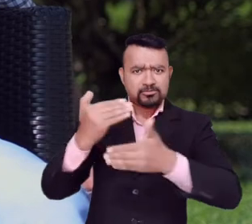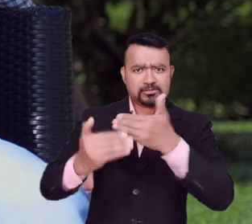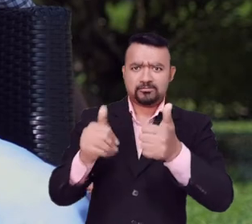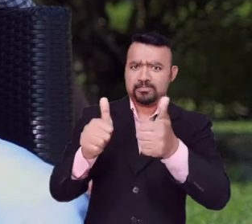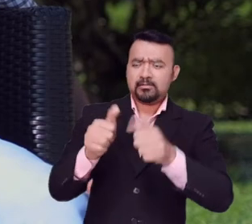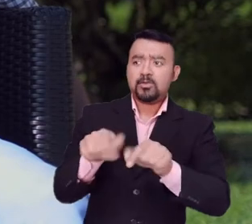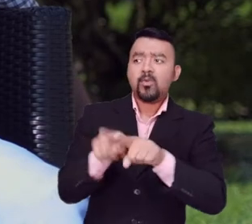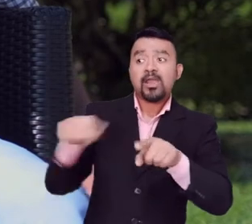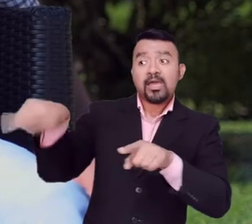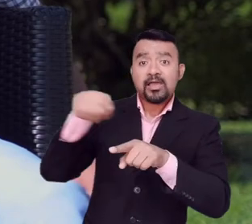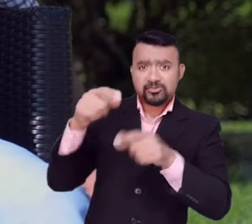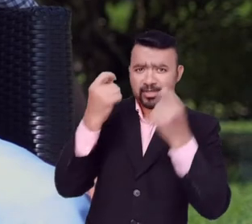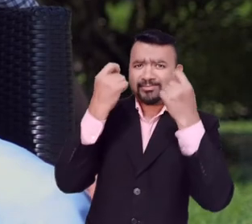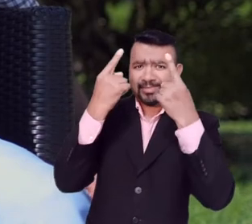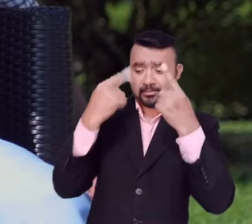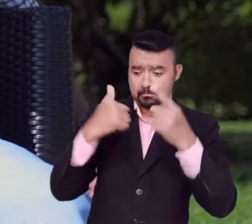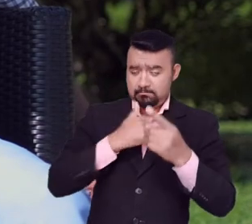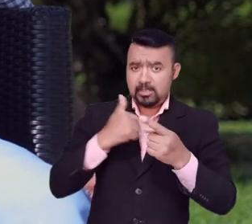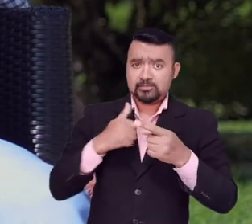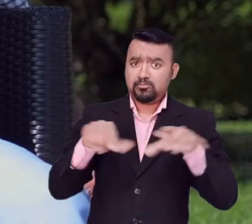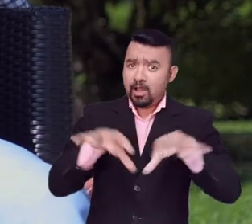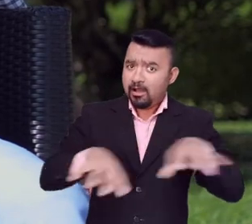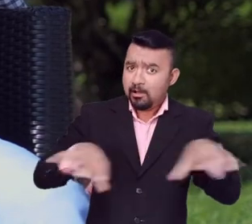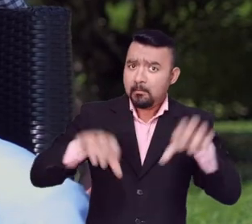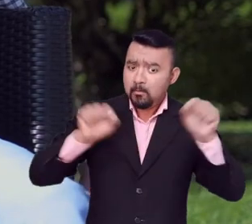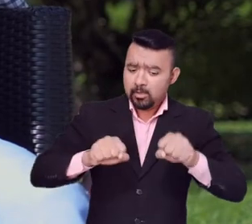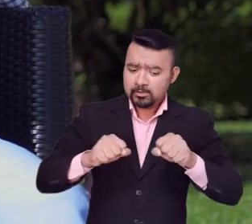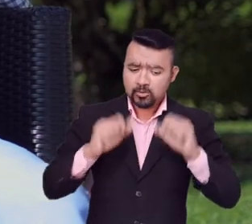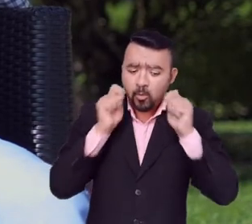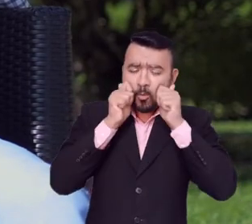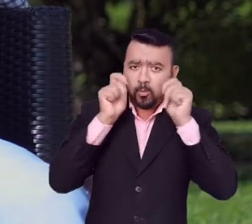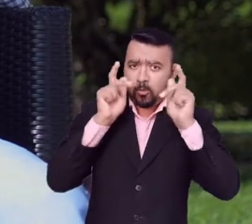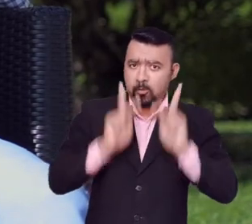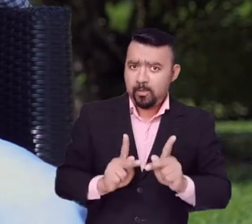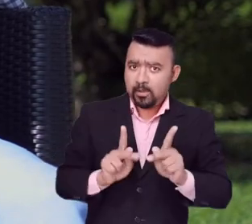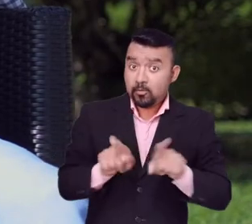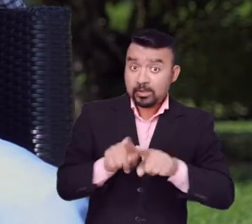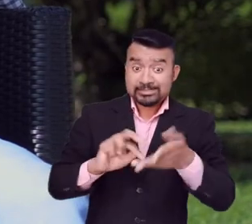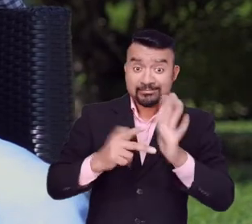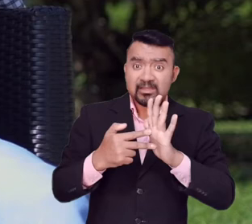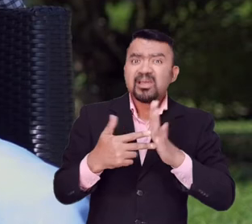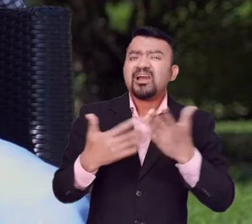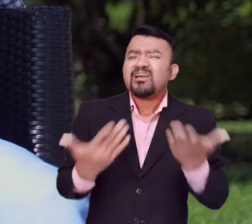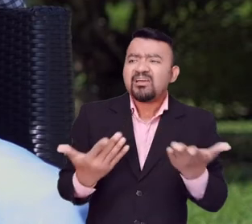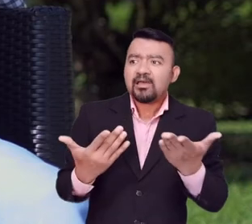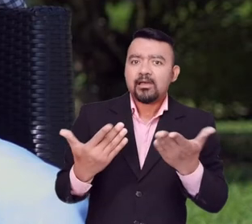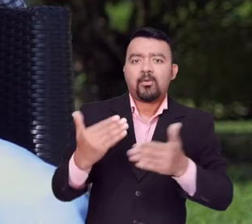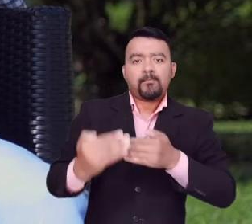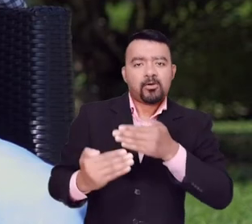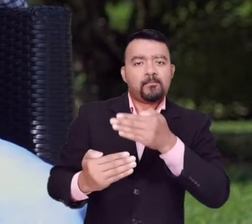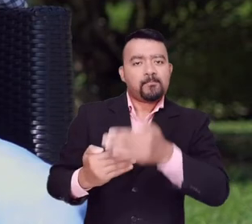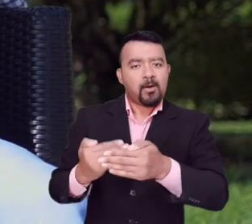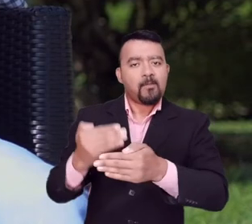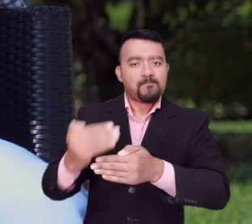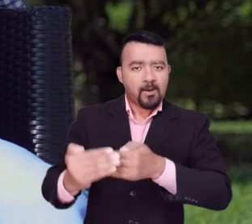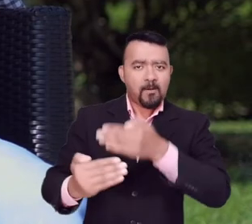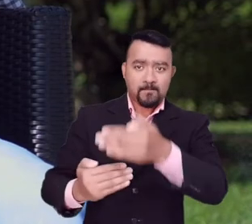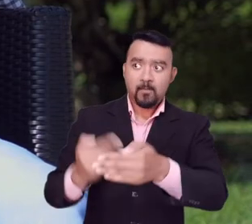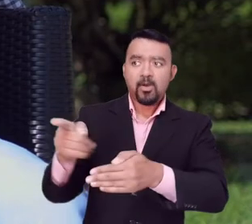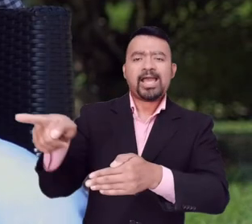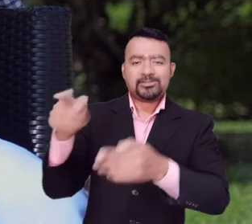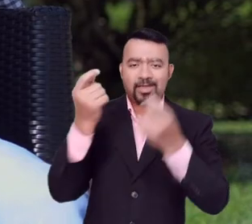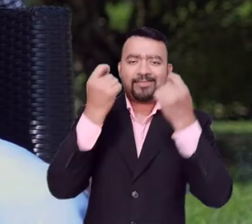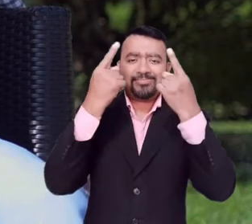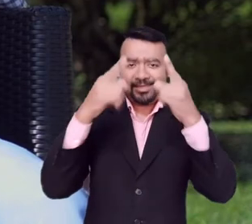que si bien yo puedo ofrecer todo mi potencial como persona, pues también que todo lleva un proceso, que todo va paso por